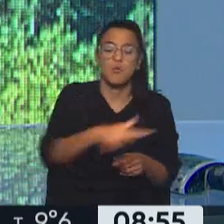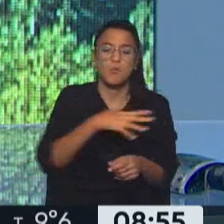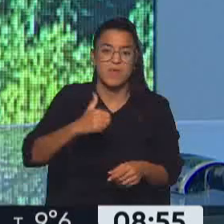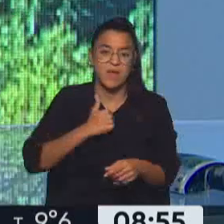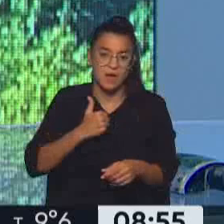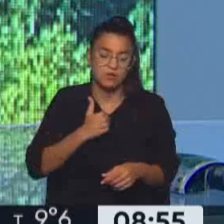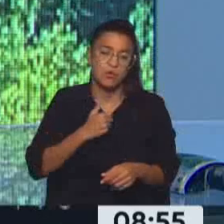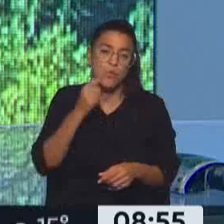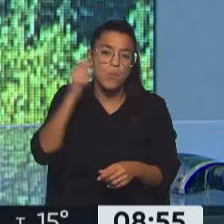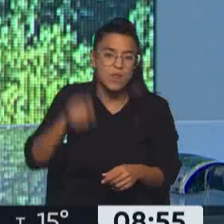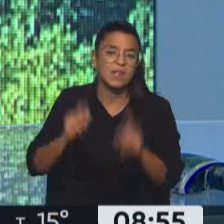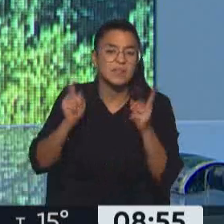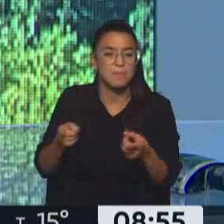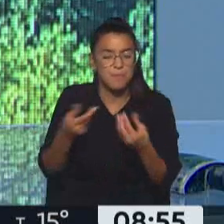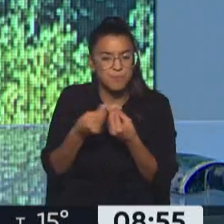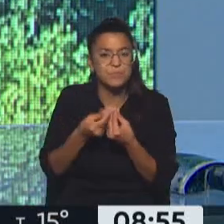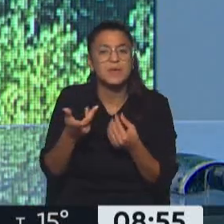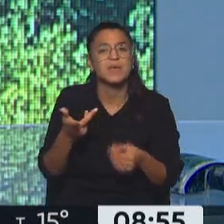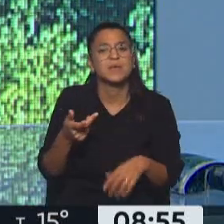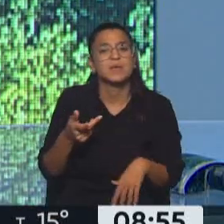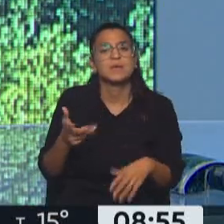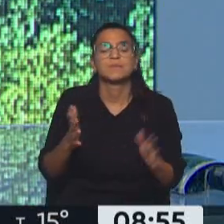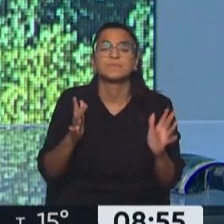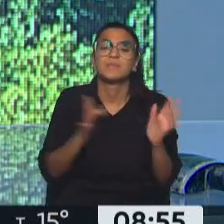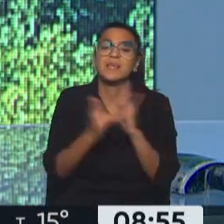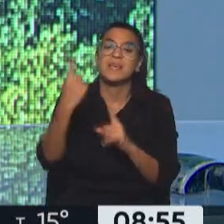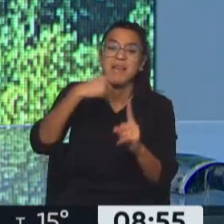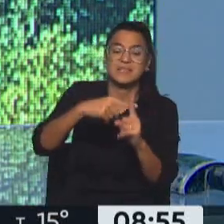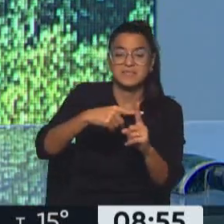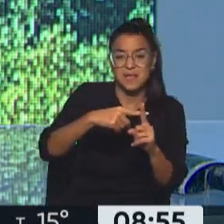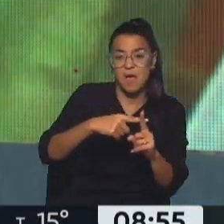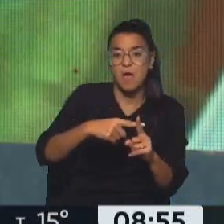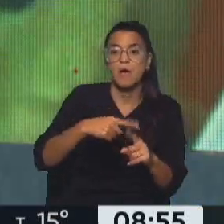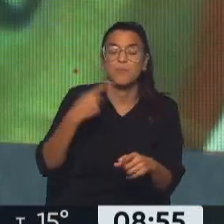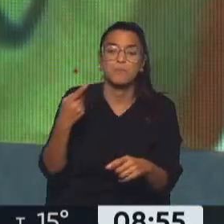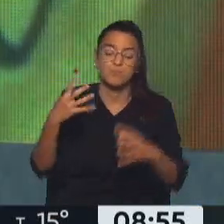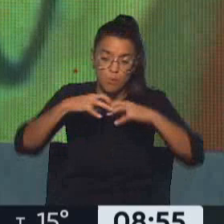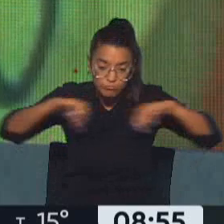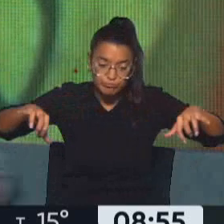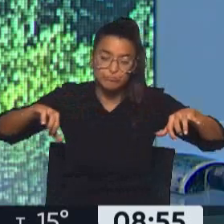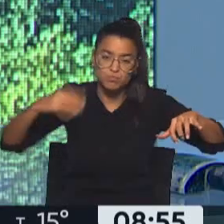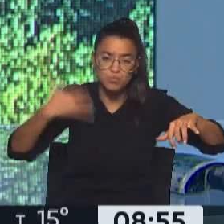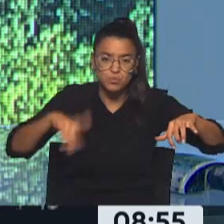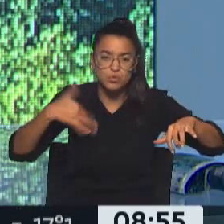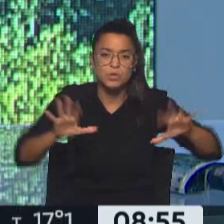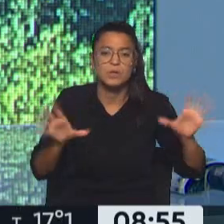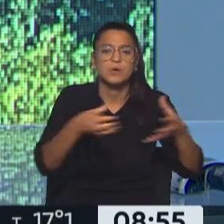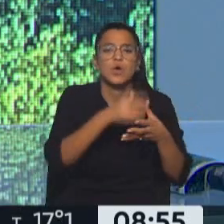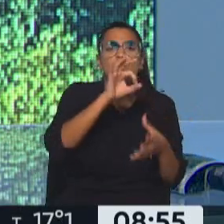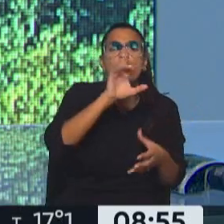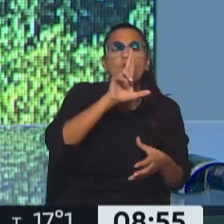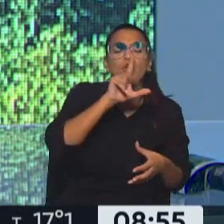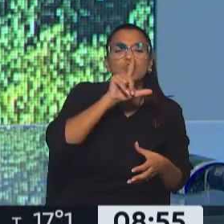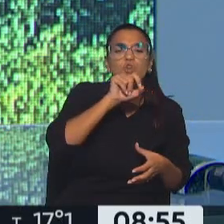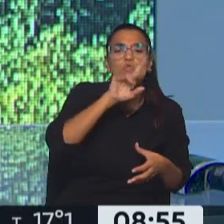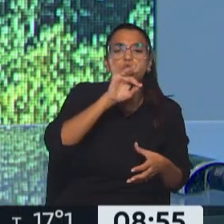Ucrania, que es bastante grande. También recordemos que la iglesia ortodoxa... Hay una grieta ahí, ¿no? Por supuesto. La iglesia ortodoxa